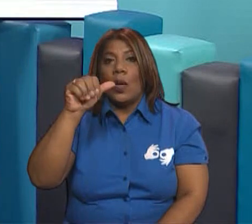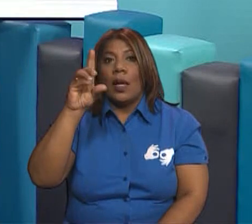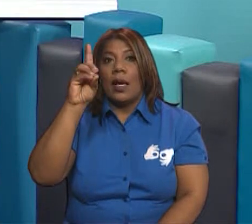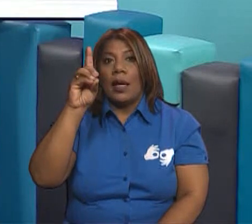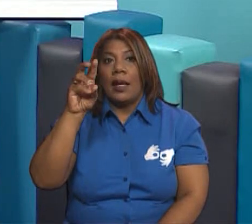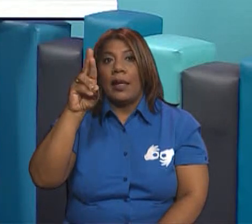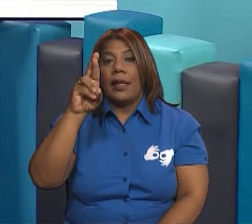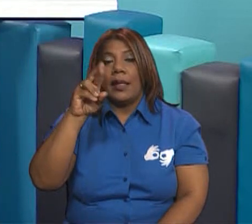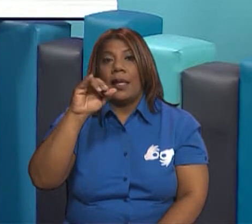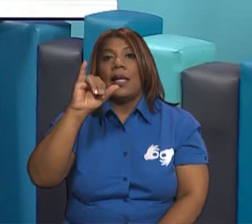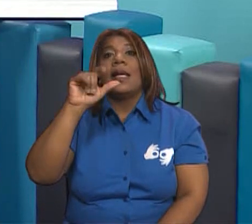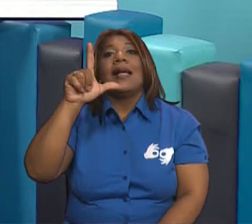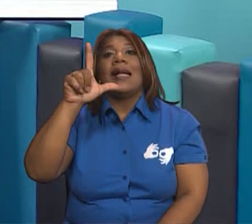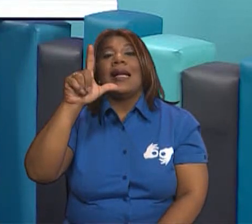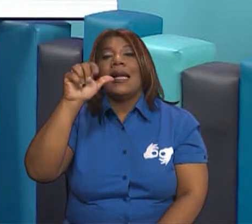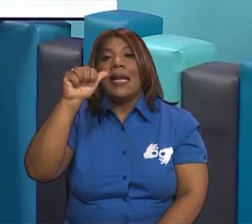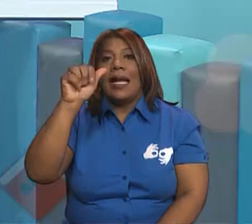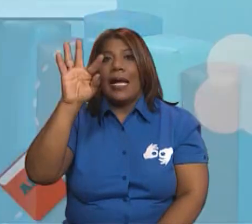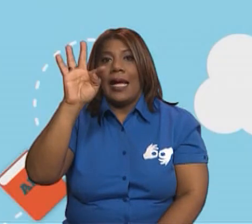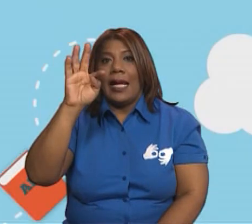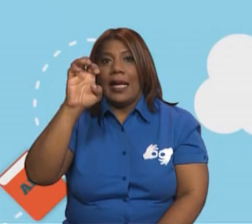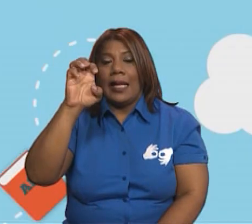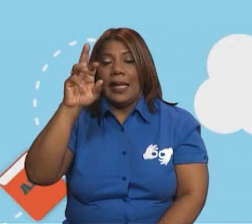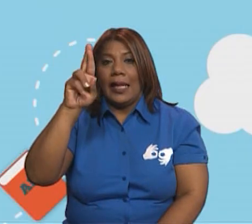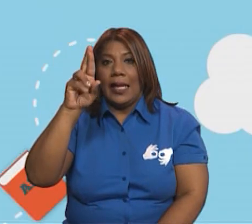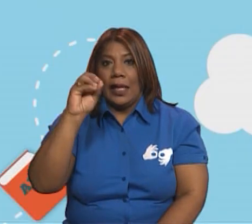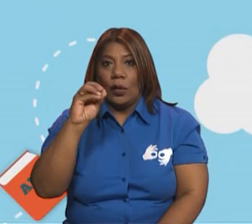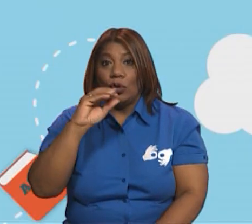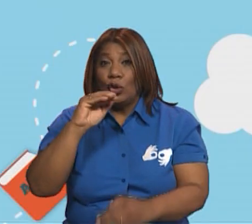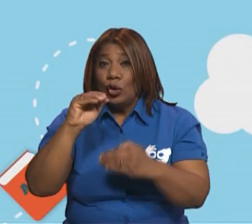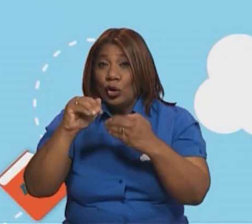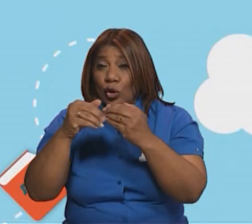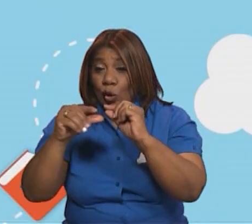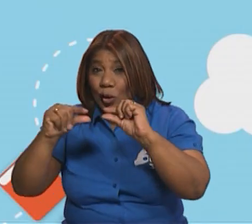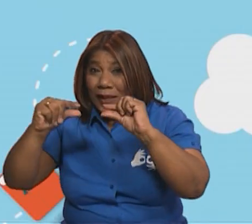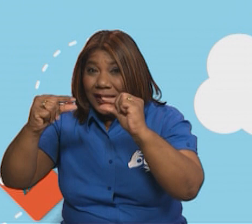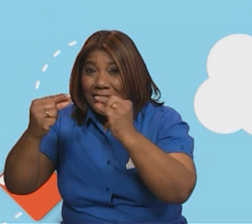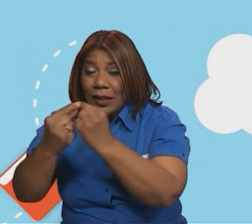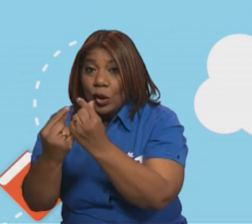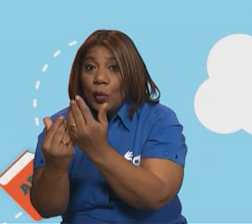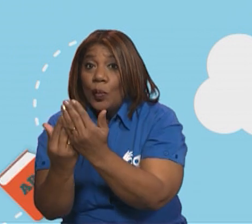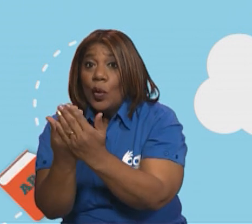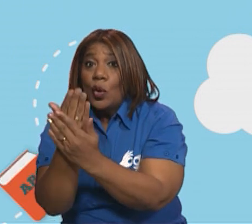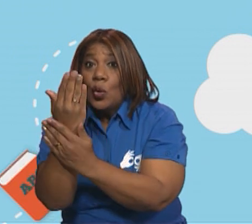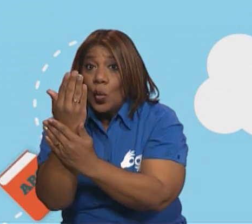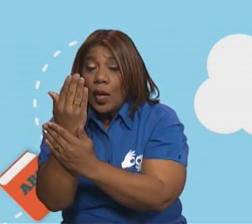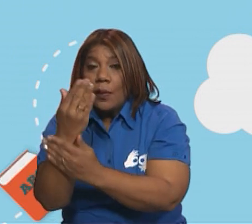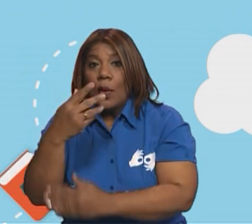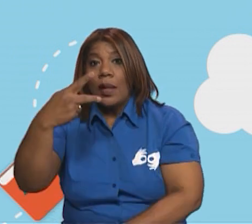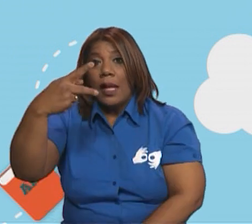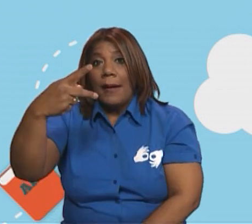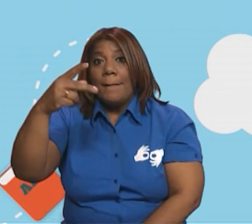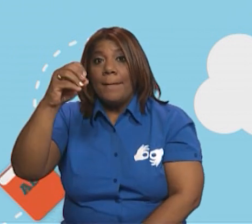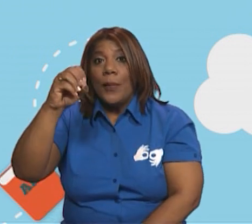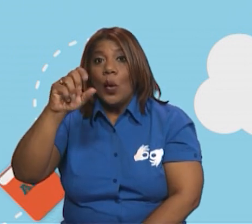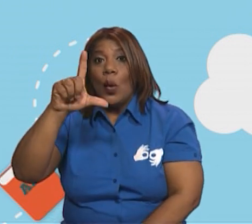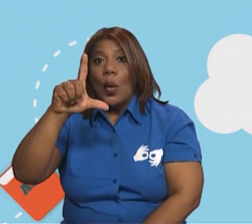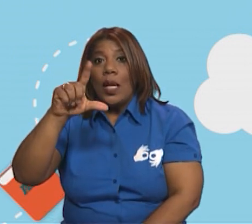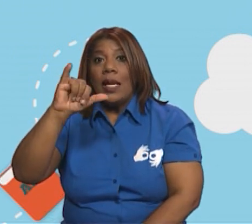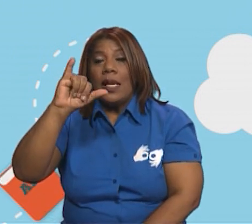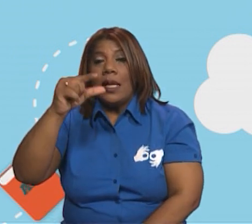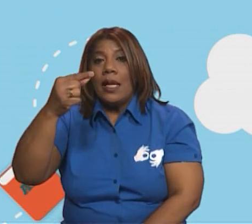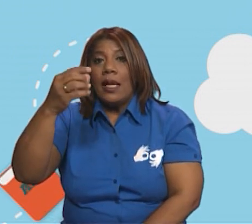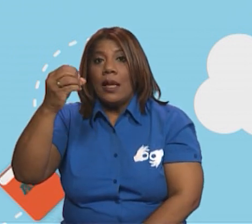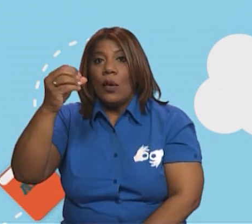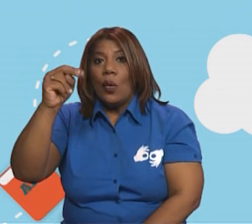las figuras que tengan cuatro lados, todos los polígonos que tengan cuatro lados se van a llamar cuadriláteros. Y los